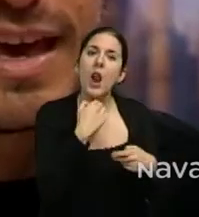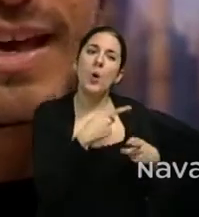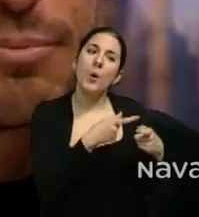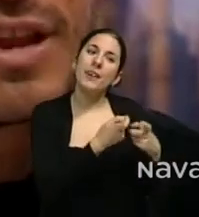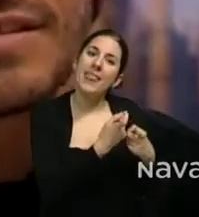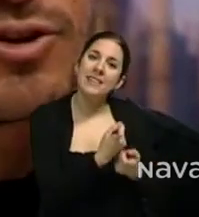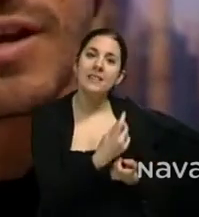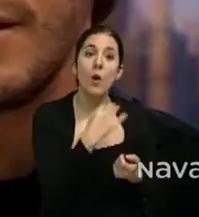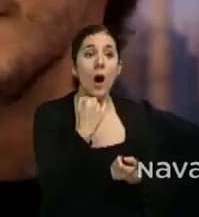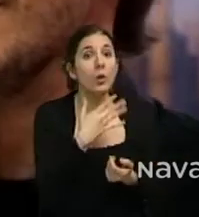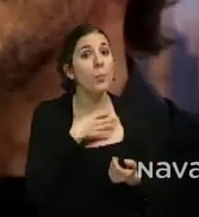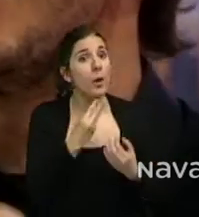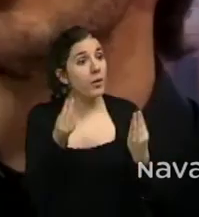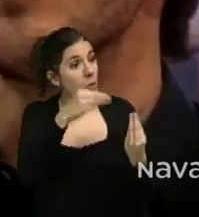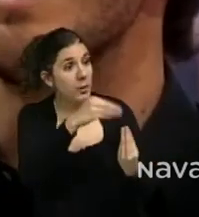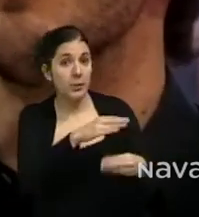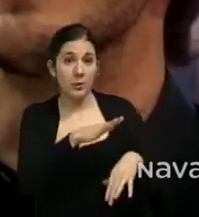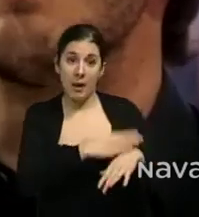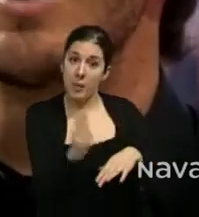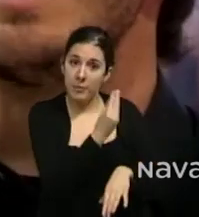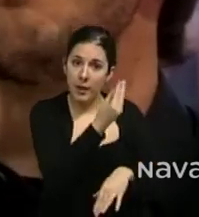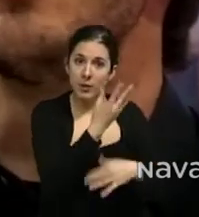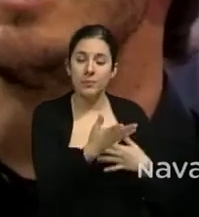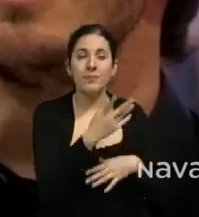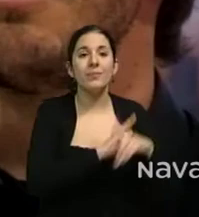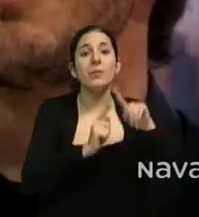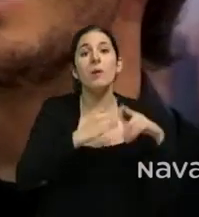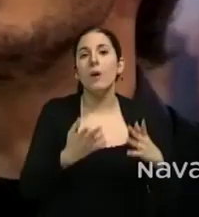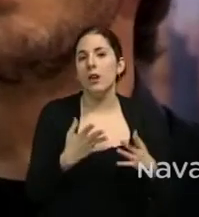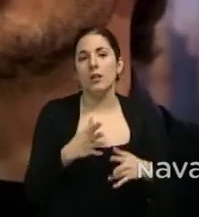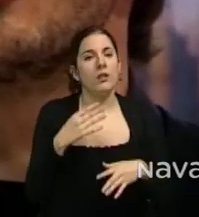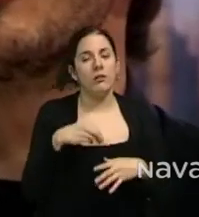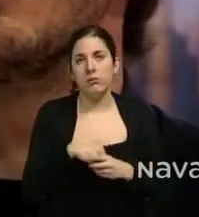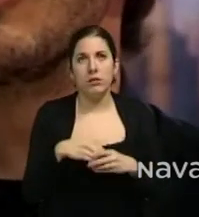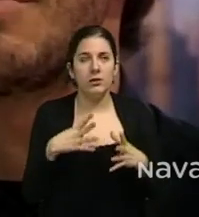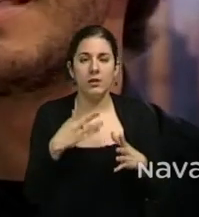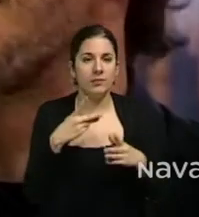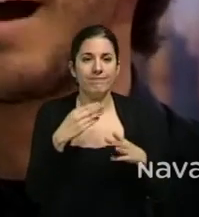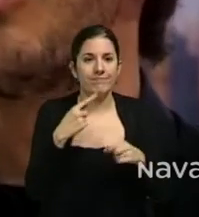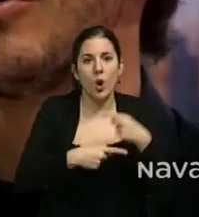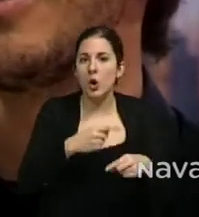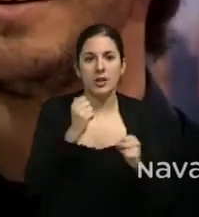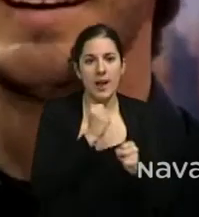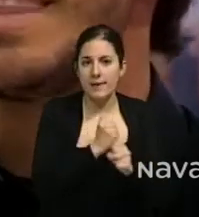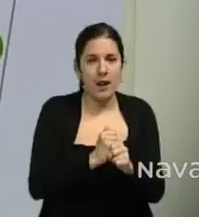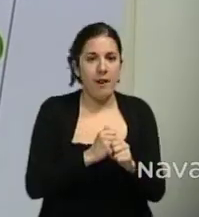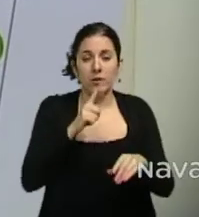que podrían desarrollarse. Pero, ¿qué ocurre? Pues que en la vorágine no tienes tiempo, porque aquí estamos todos, muchas veces ya apagafuegos, andamos aquí